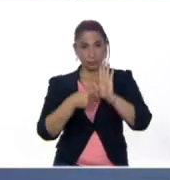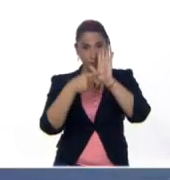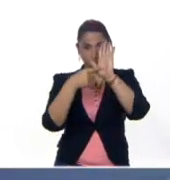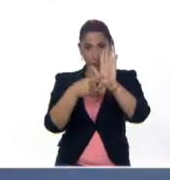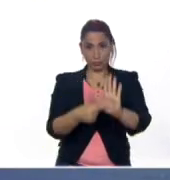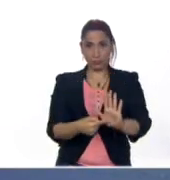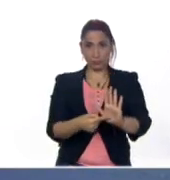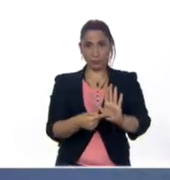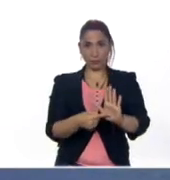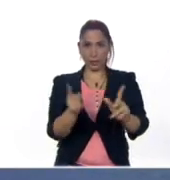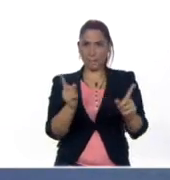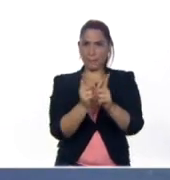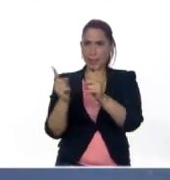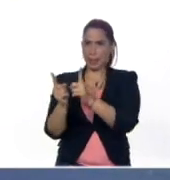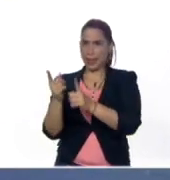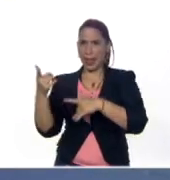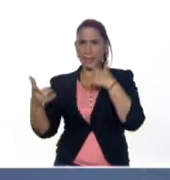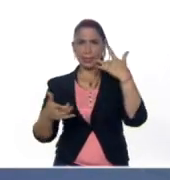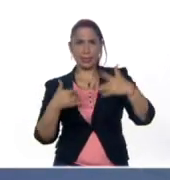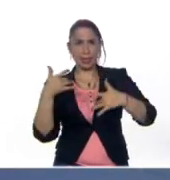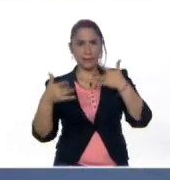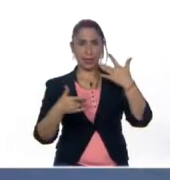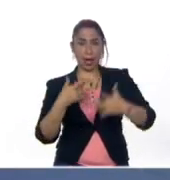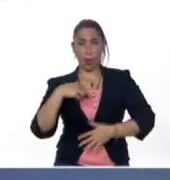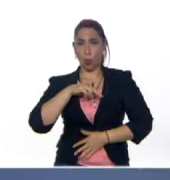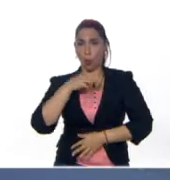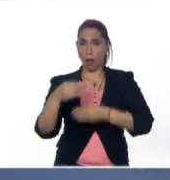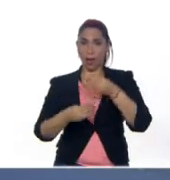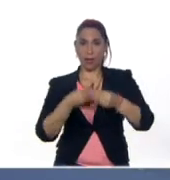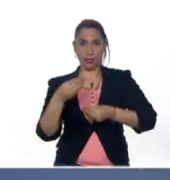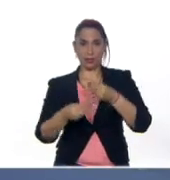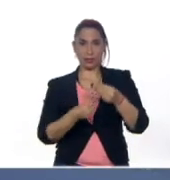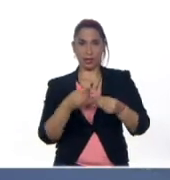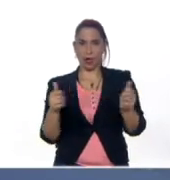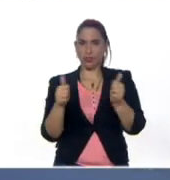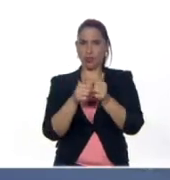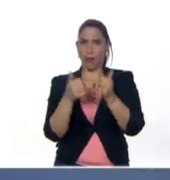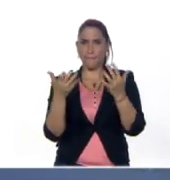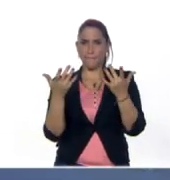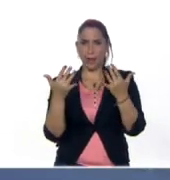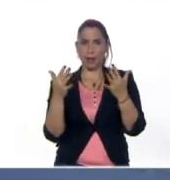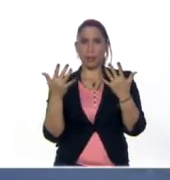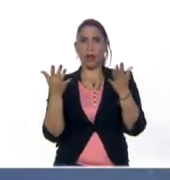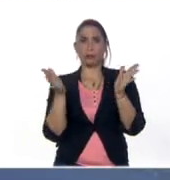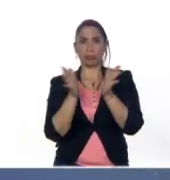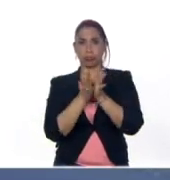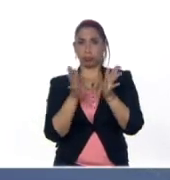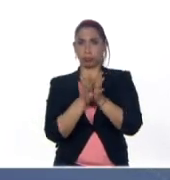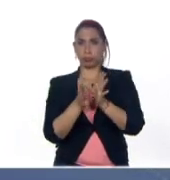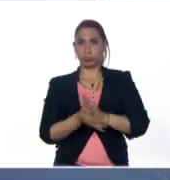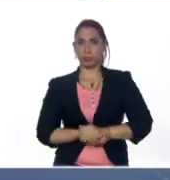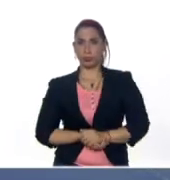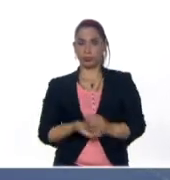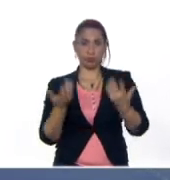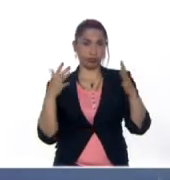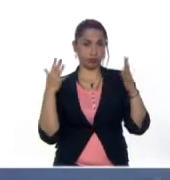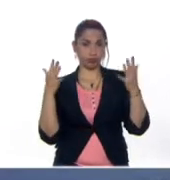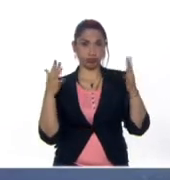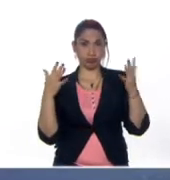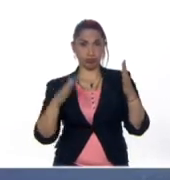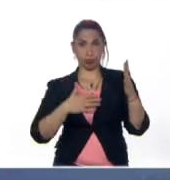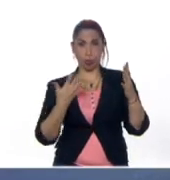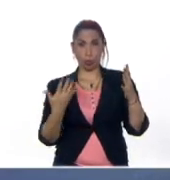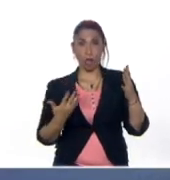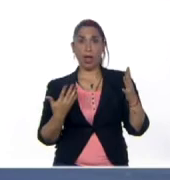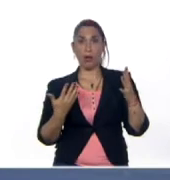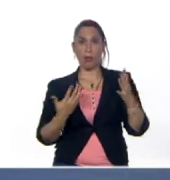una pequeña actividad que le vamos a realizar con las palmas, aplaudiendo, de manera que le podamos enseñar